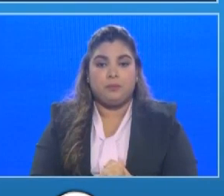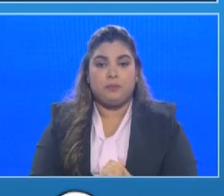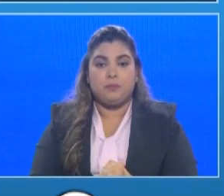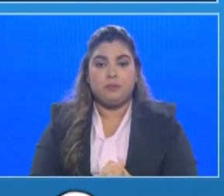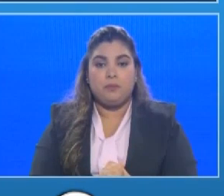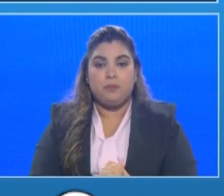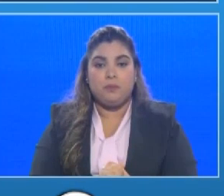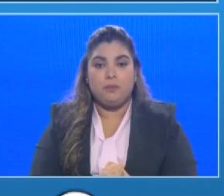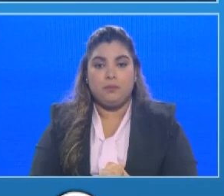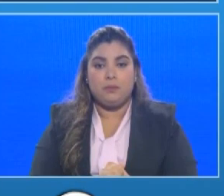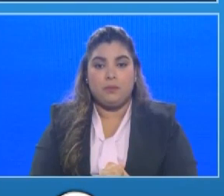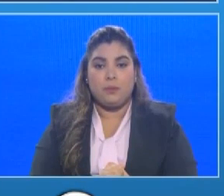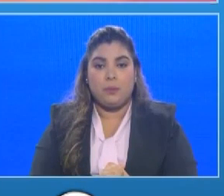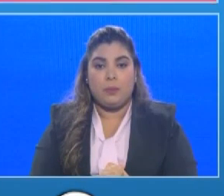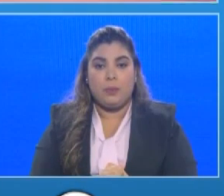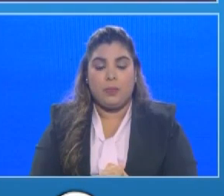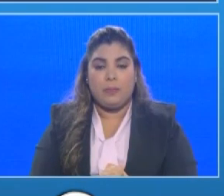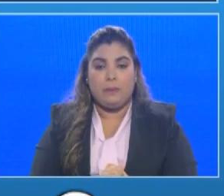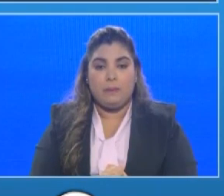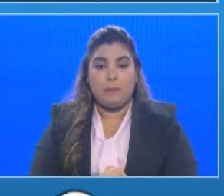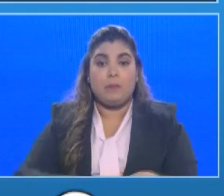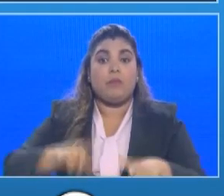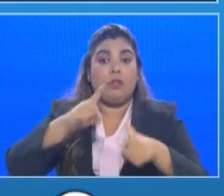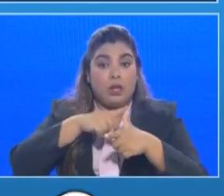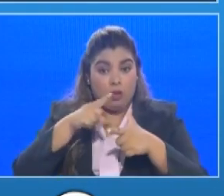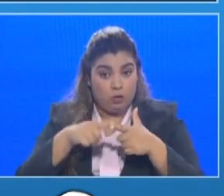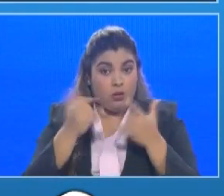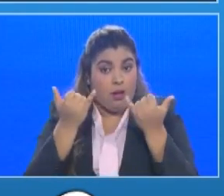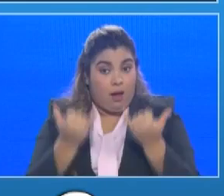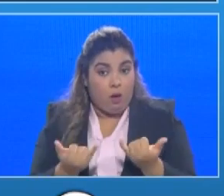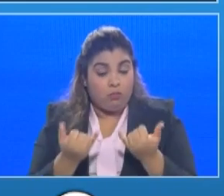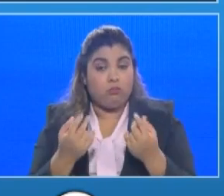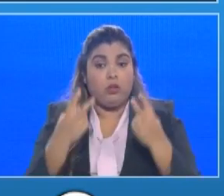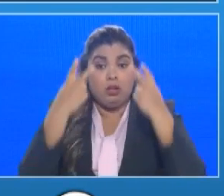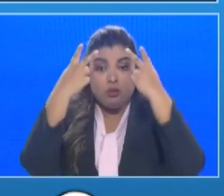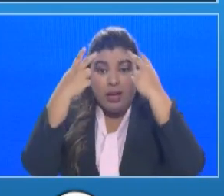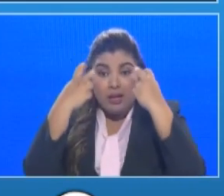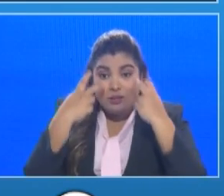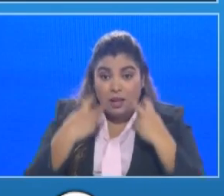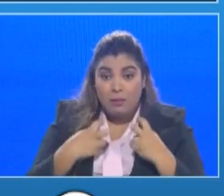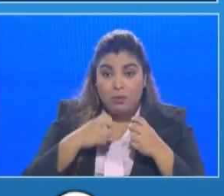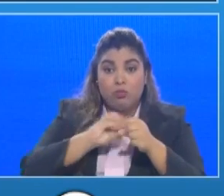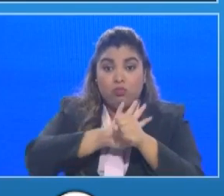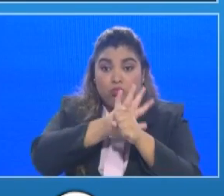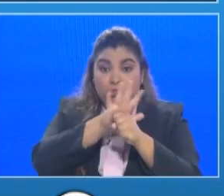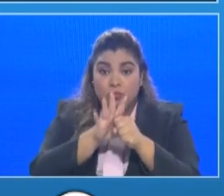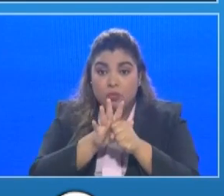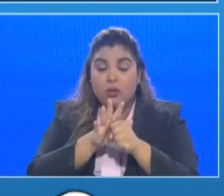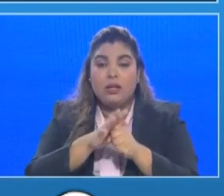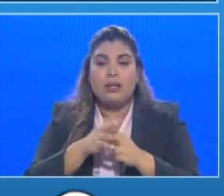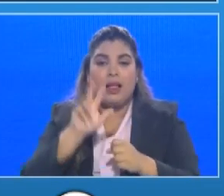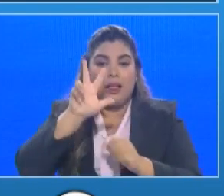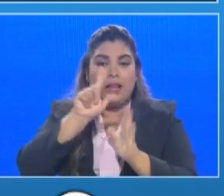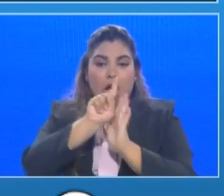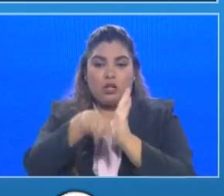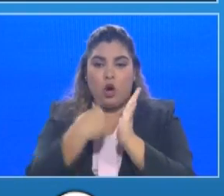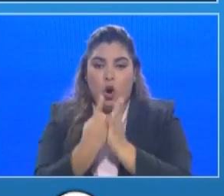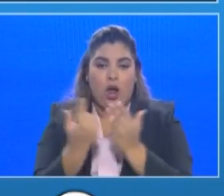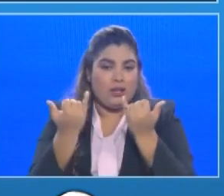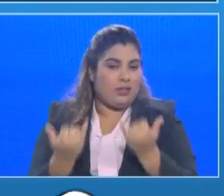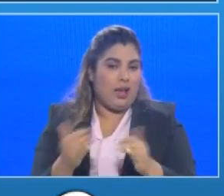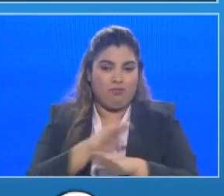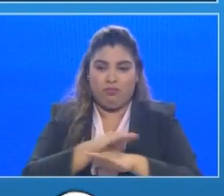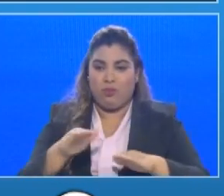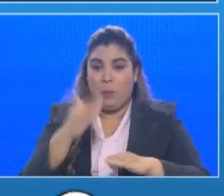ha requerido mayor recurso humano y de hecho lo hemos tenido que reforzar pero se demora un poco más el tiempo de reportarlo pero cuando uno